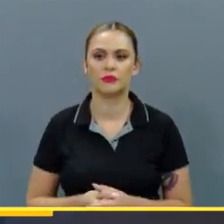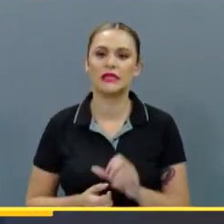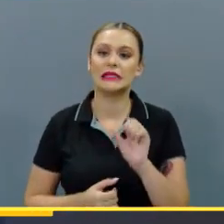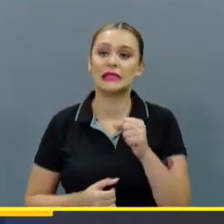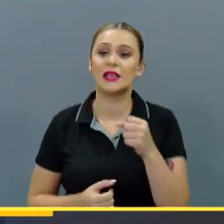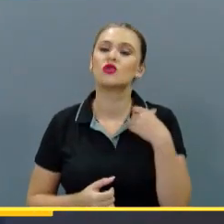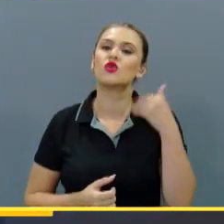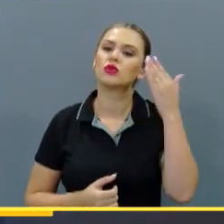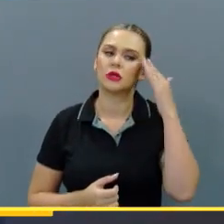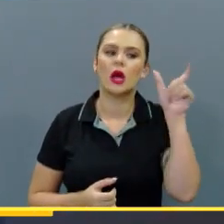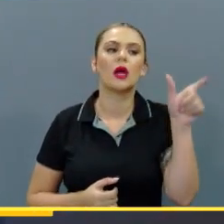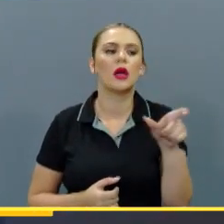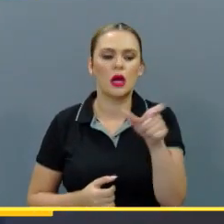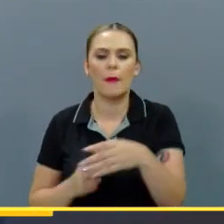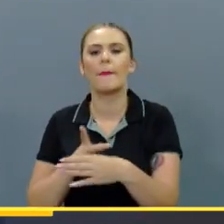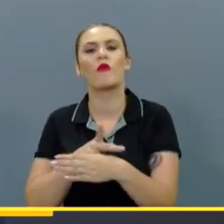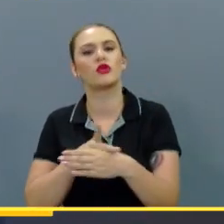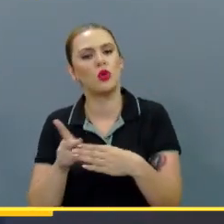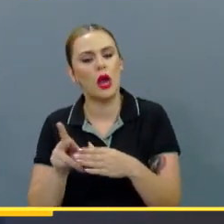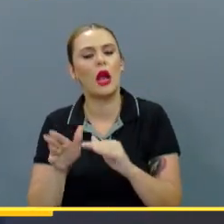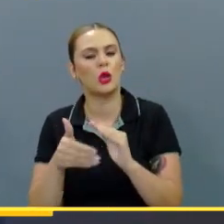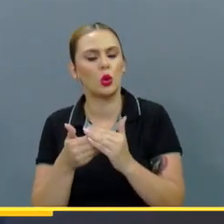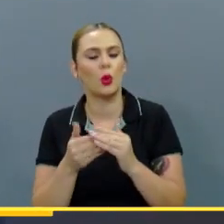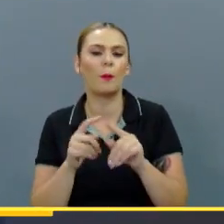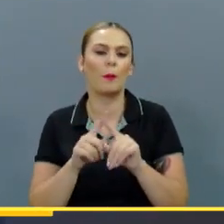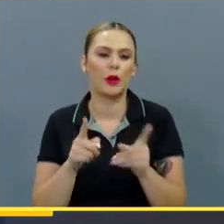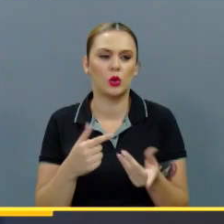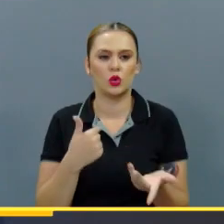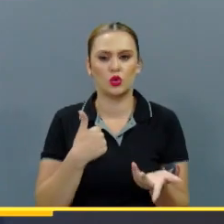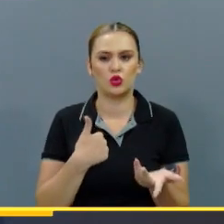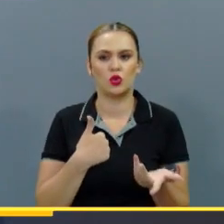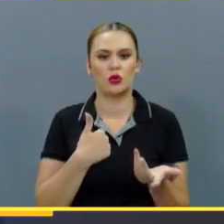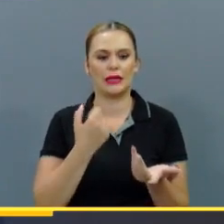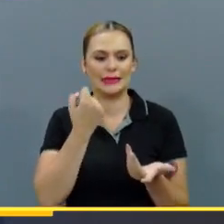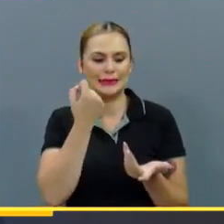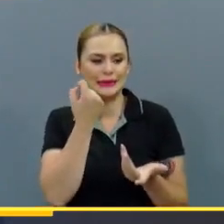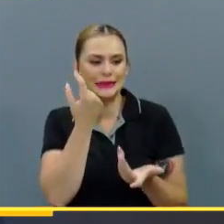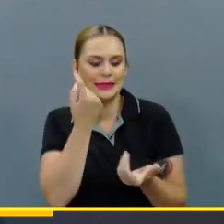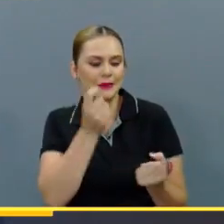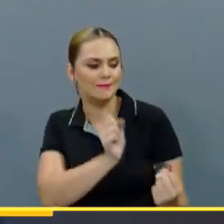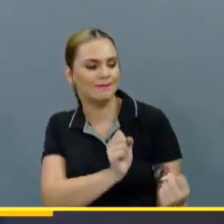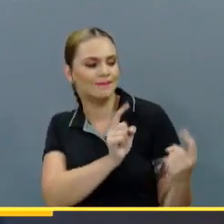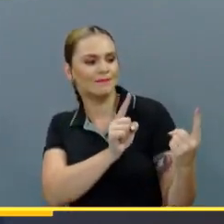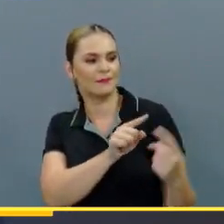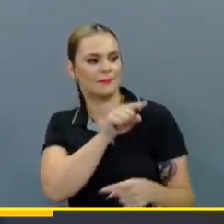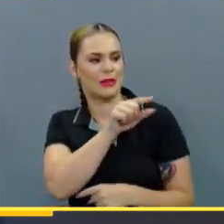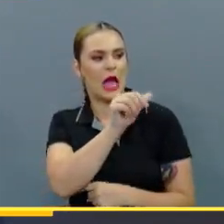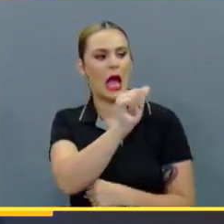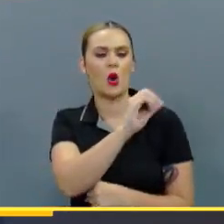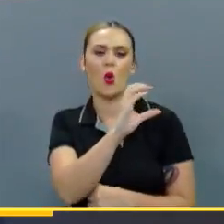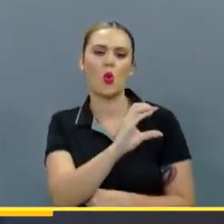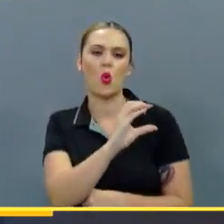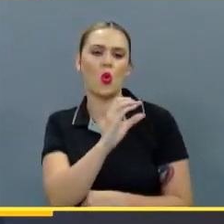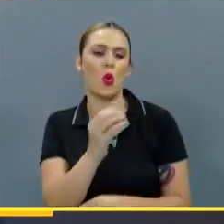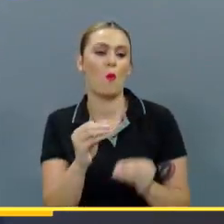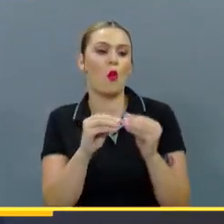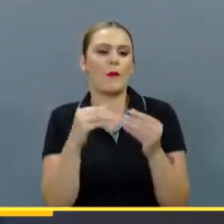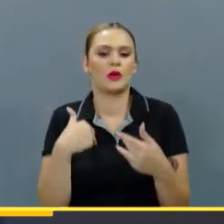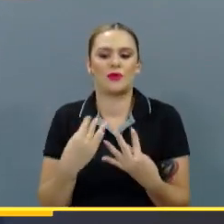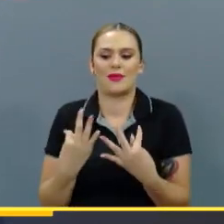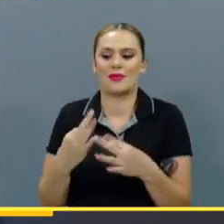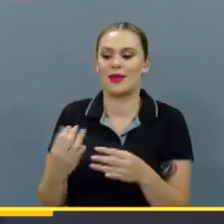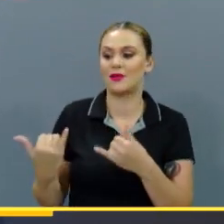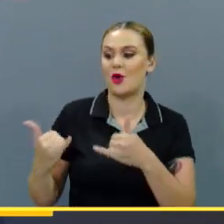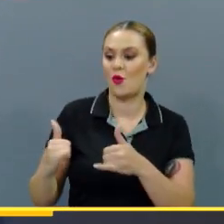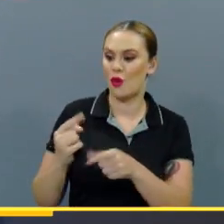Yo sé que son profesionales y todo el asunto. Y yo me pongo en los tacos de Aaron Cruz. Y por más de que uno intente